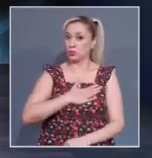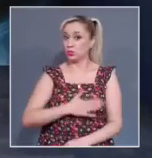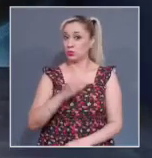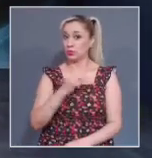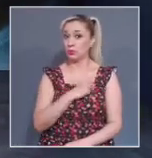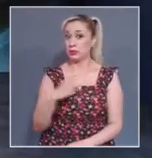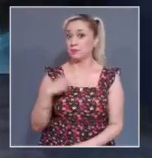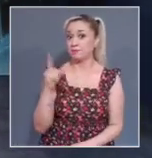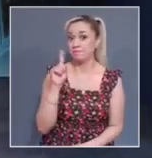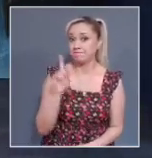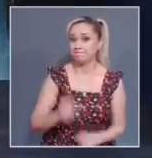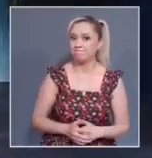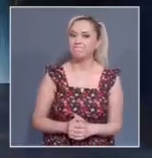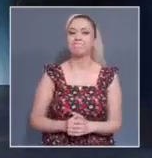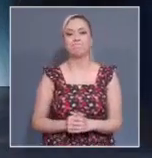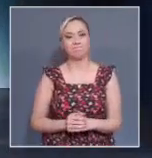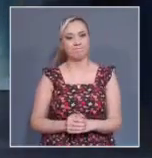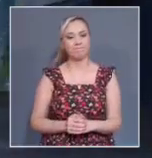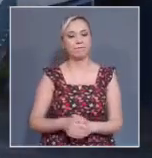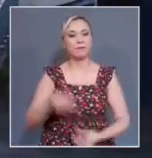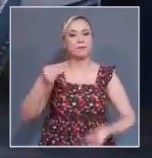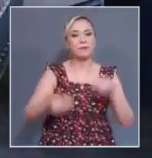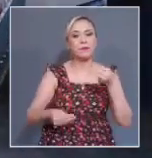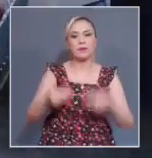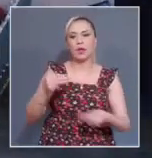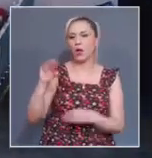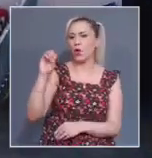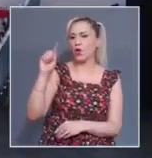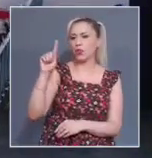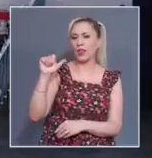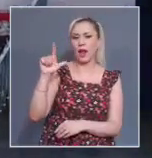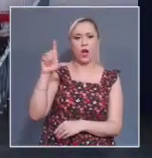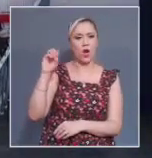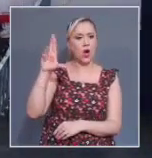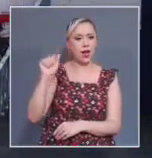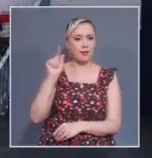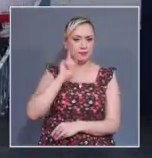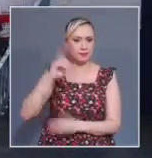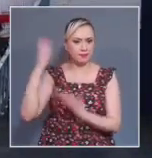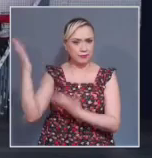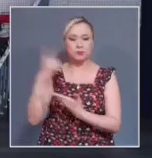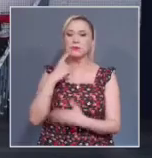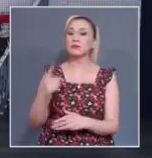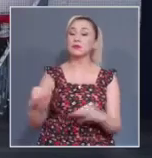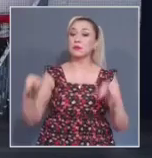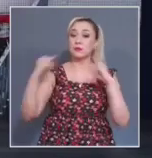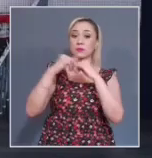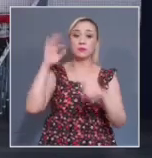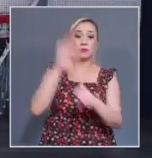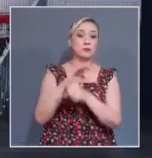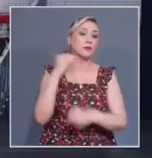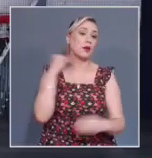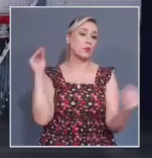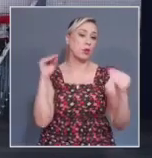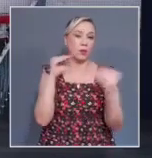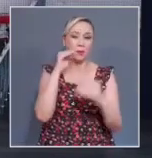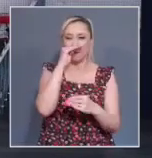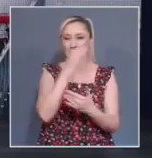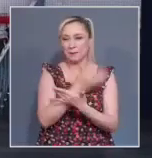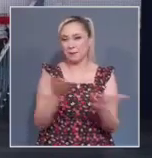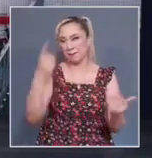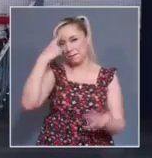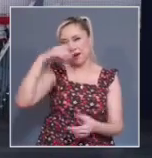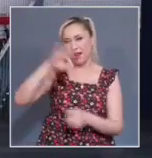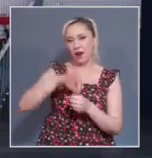La magistrada Janine Otalora Malassi se aseguró que la Defensoría Electoral tiene como principal tarea garantizar el acceso a la